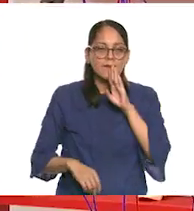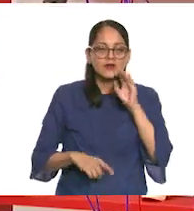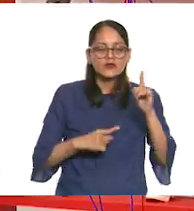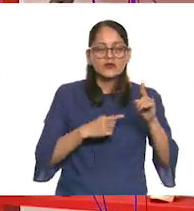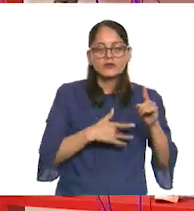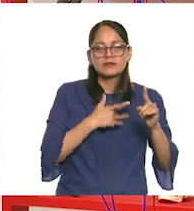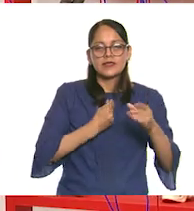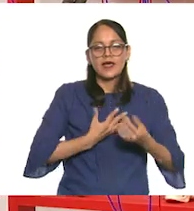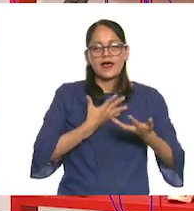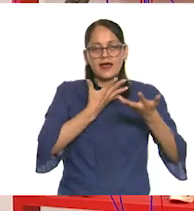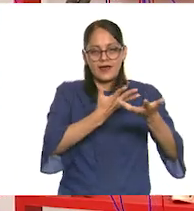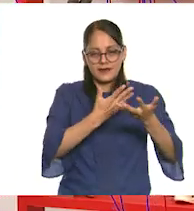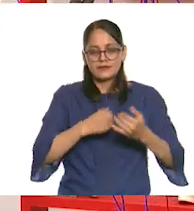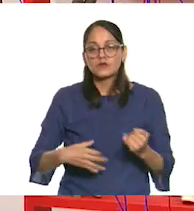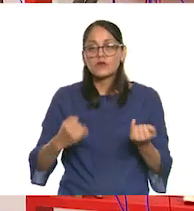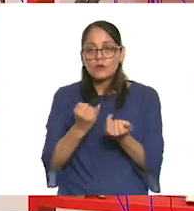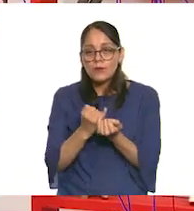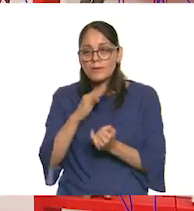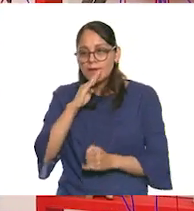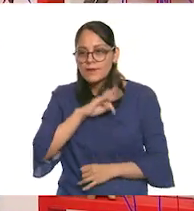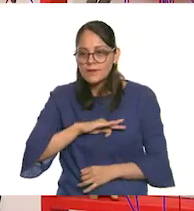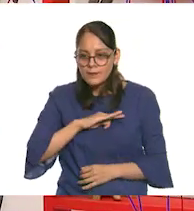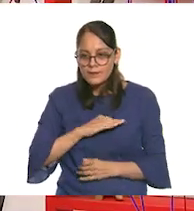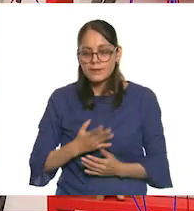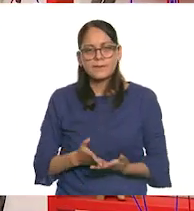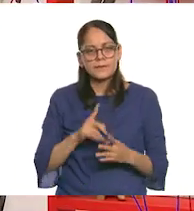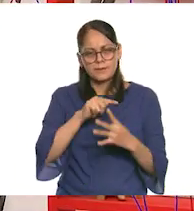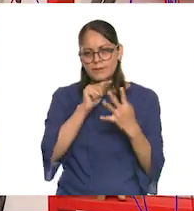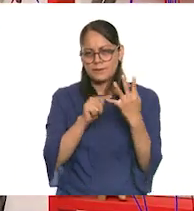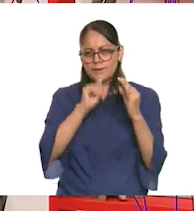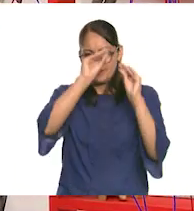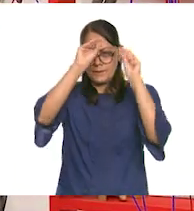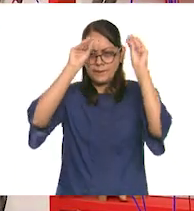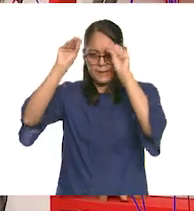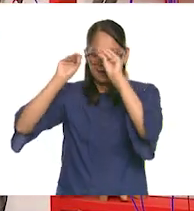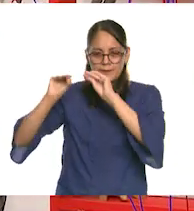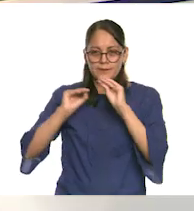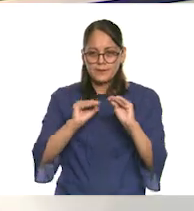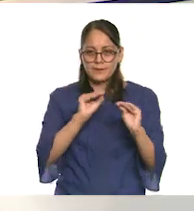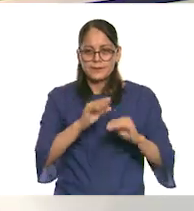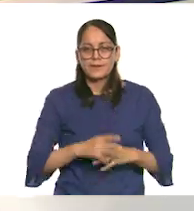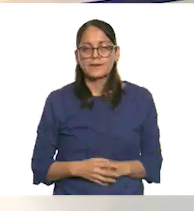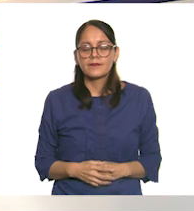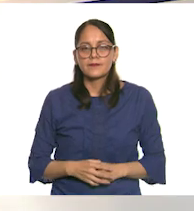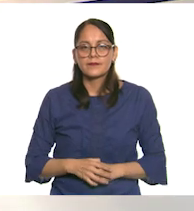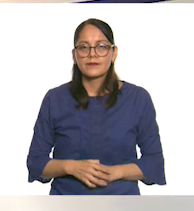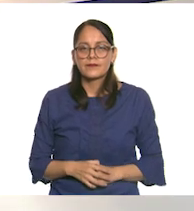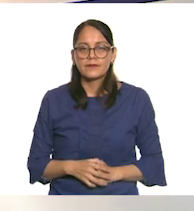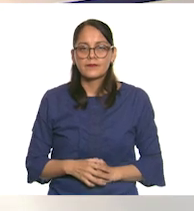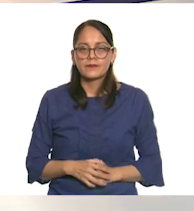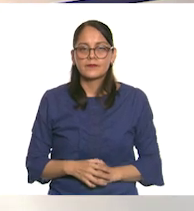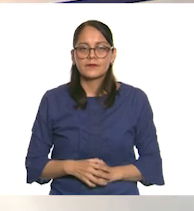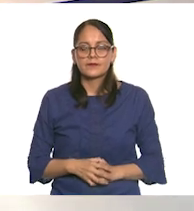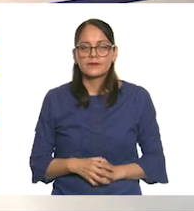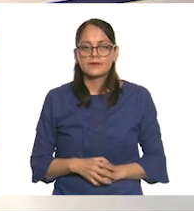inspiras, felicidades. Vamos a entrelazar estas pequeñas frases también.